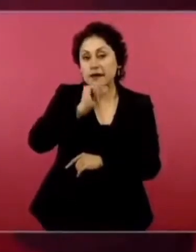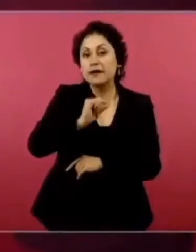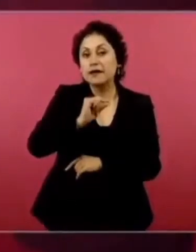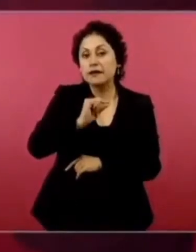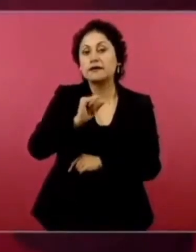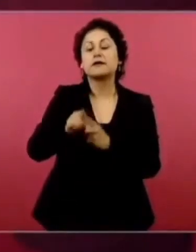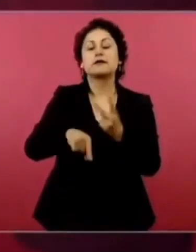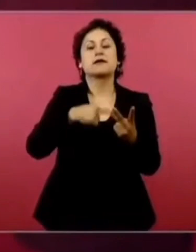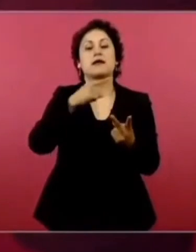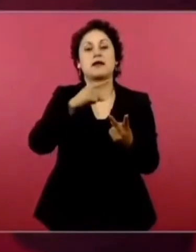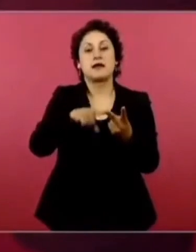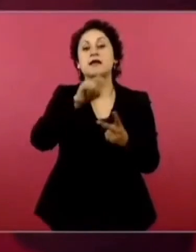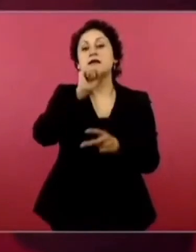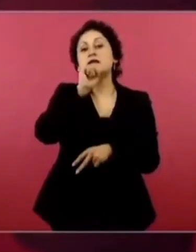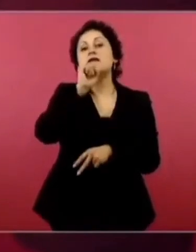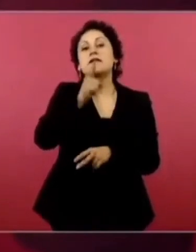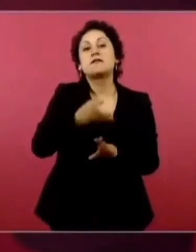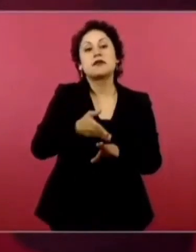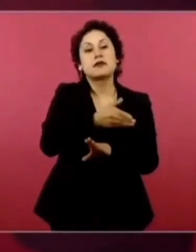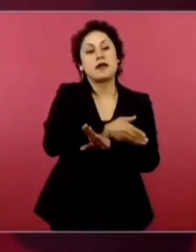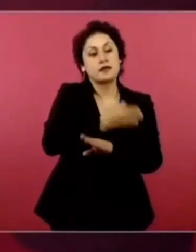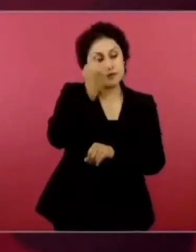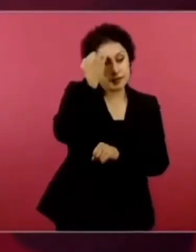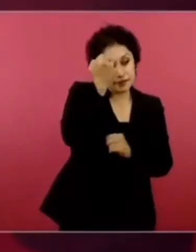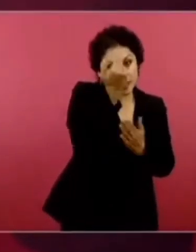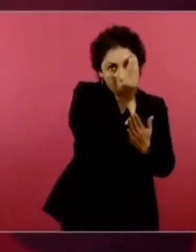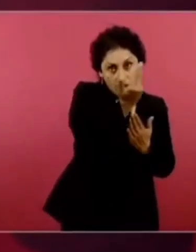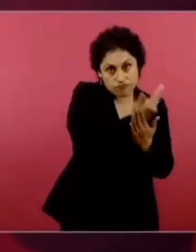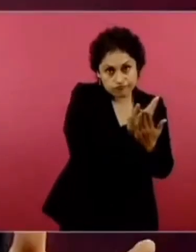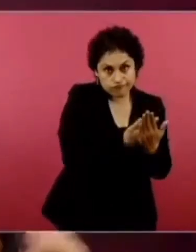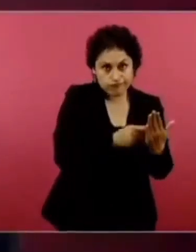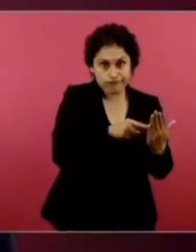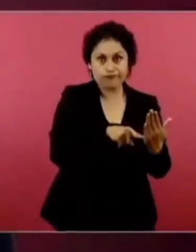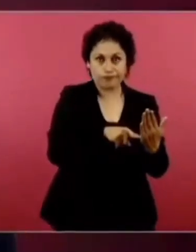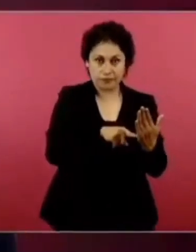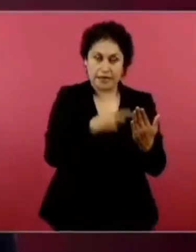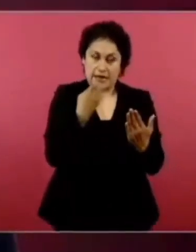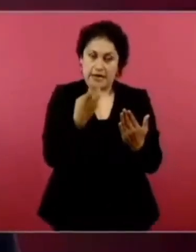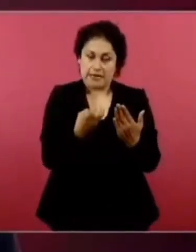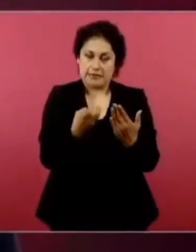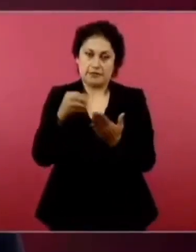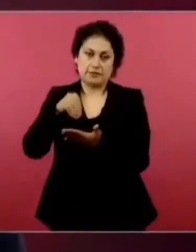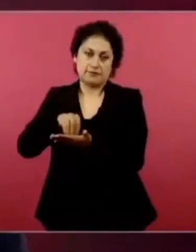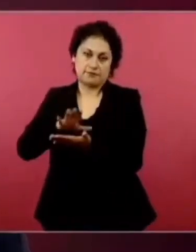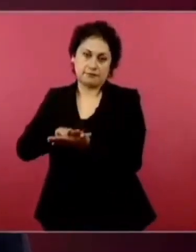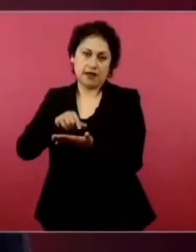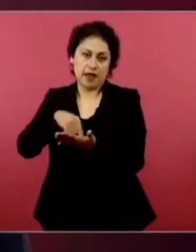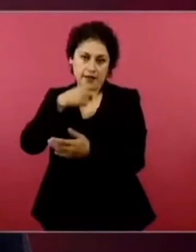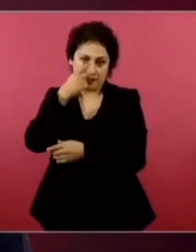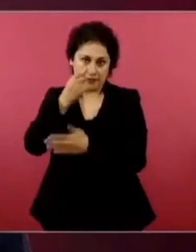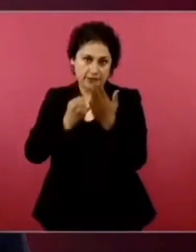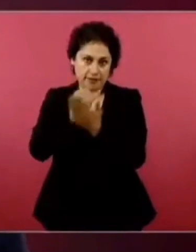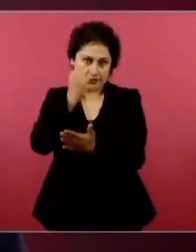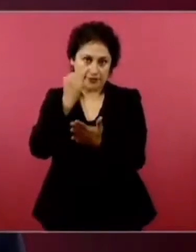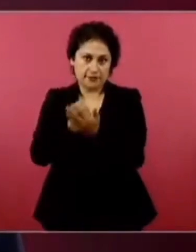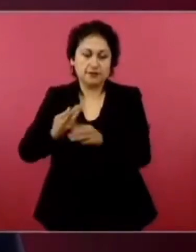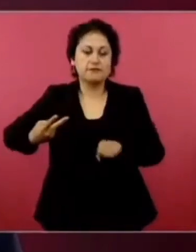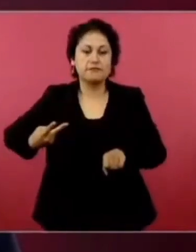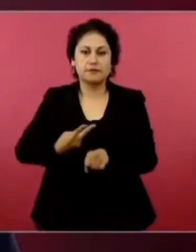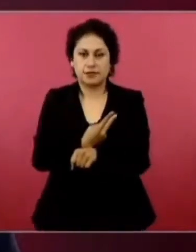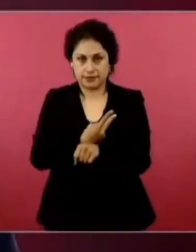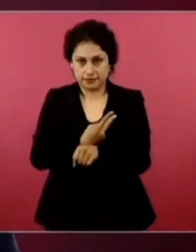y deficiencias de diseño. Pues digamos, esa es la médula del dictamen, por un lado.